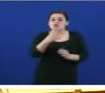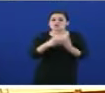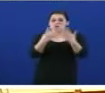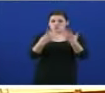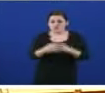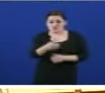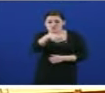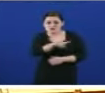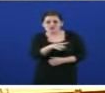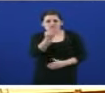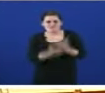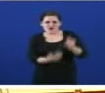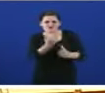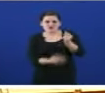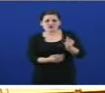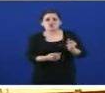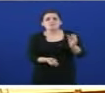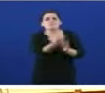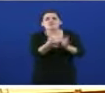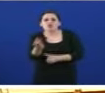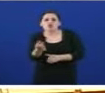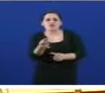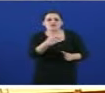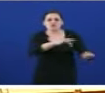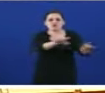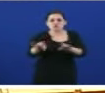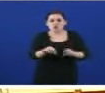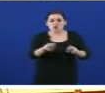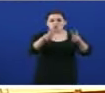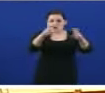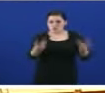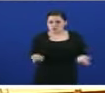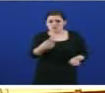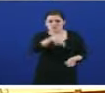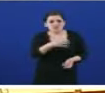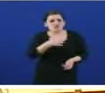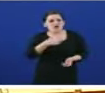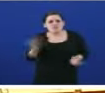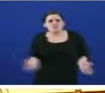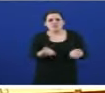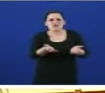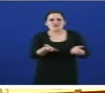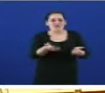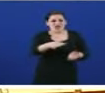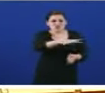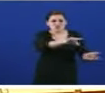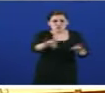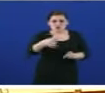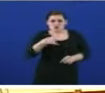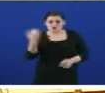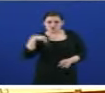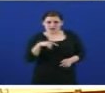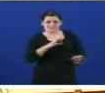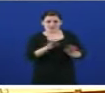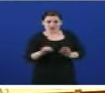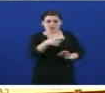vostedes están fallando non son a promoción de solo novo e que nincera son capaces de promover a instalación de empresas non só o que lles deixamos feito.